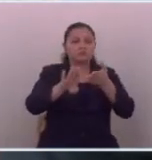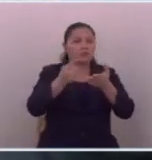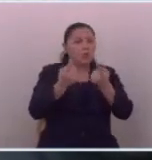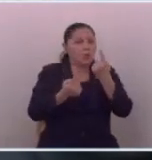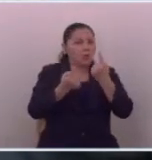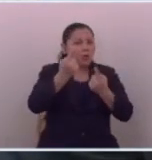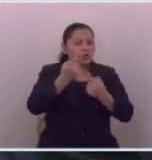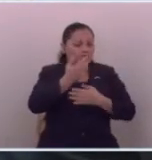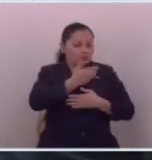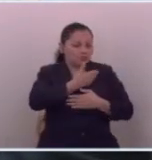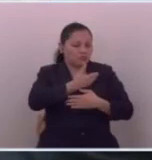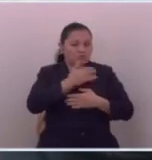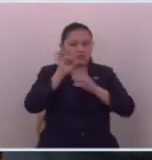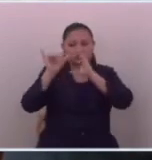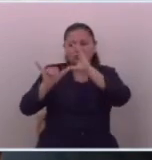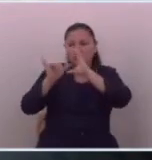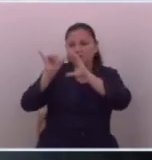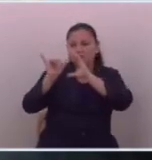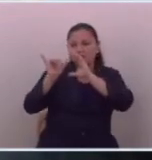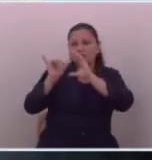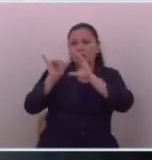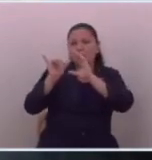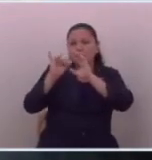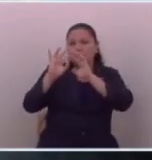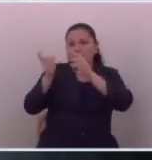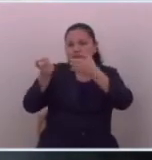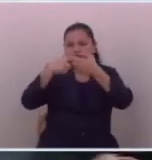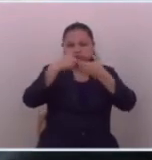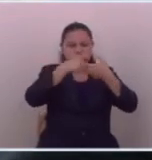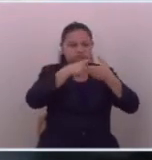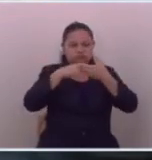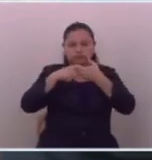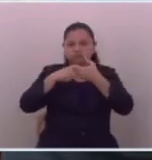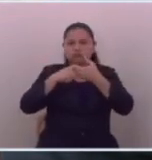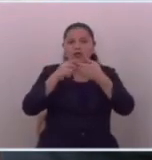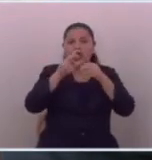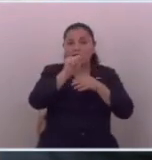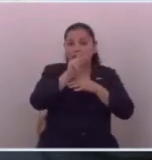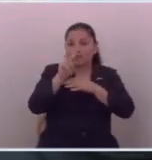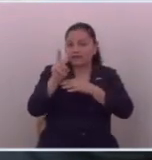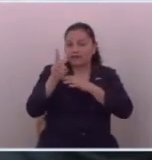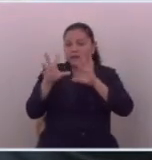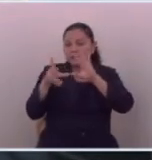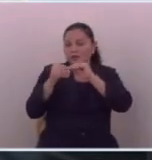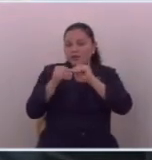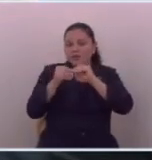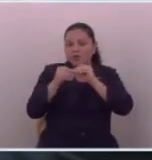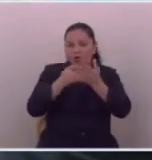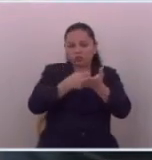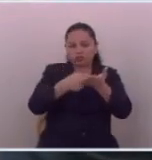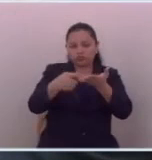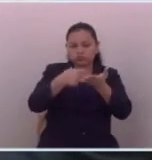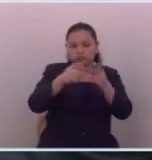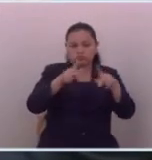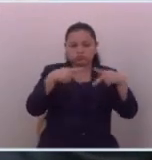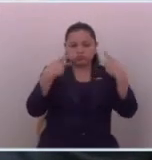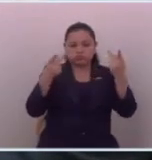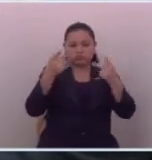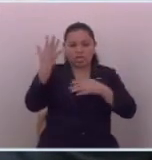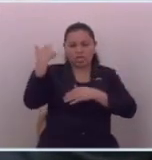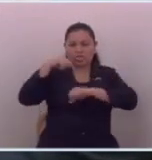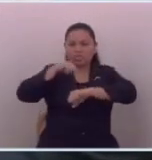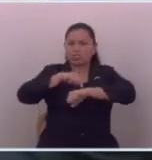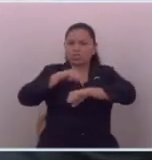y qué culpa tiene un youtuber que tenga más audiencia que una televisora o que un medio escrito que en el